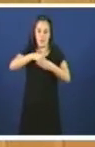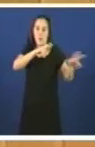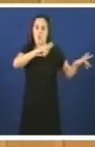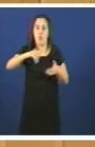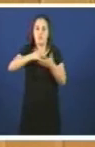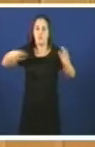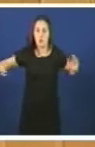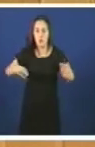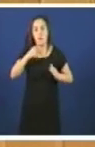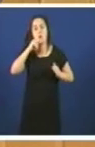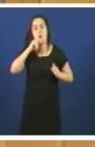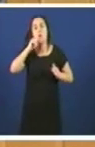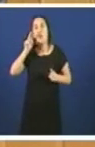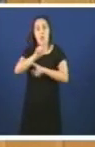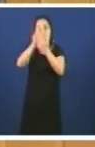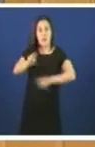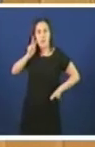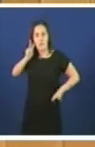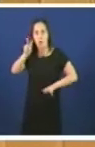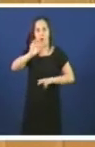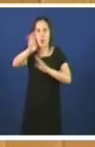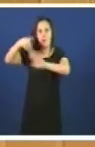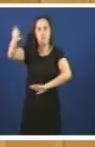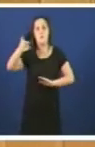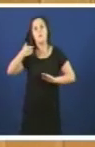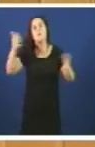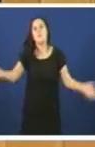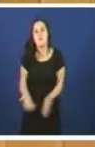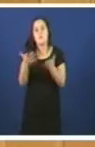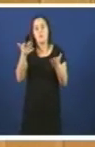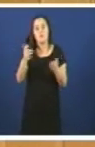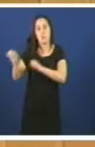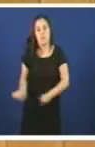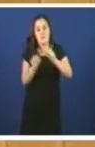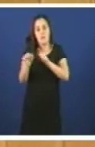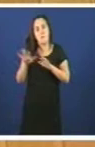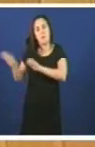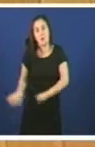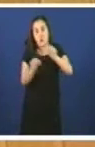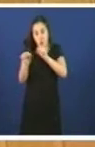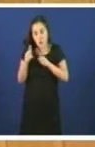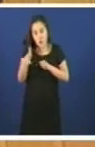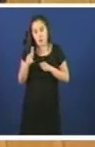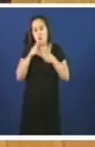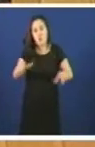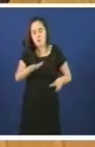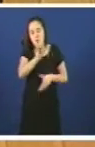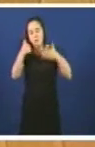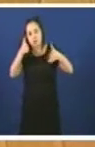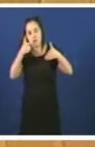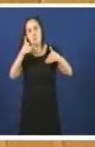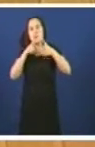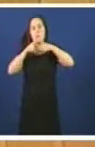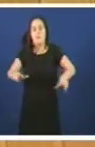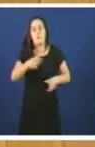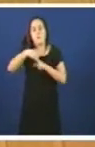internacional da nosa lingua, impulso da investigación lingüística, protección dos dereitos lingüísticos e asesoramento lingüístico. A política